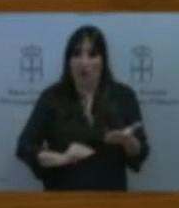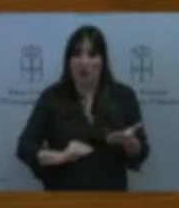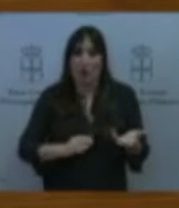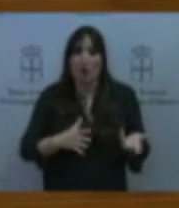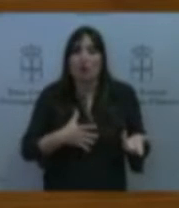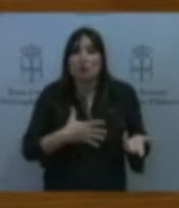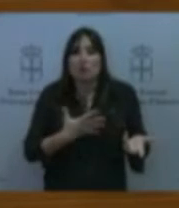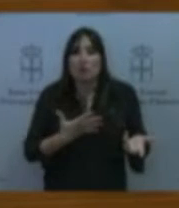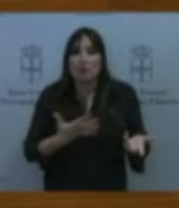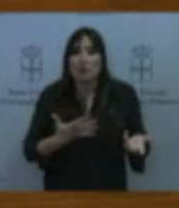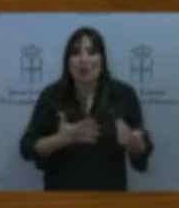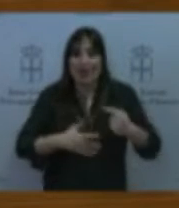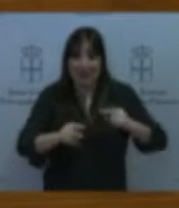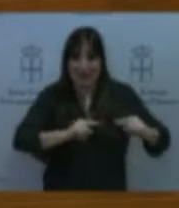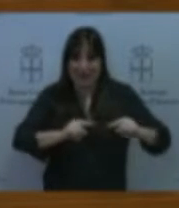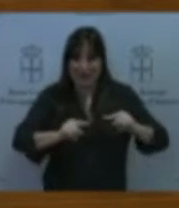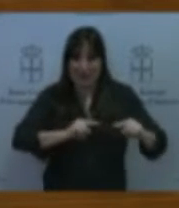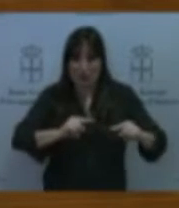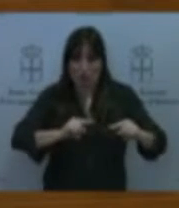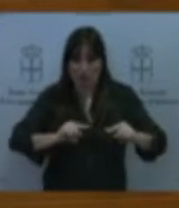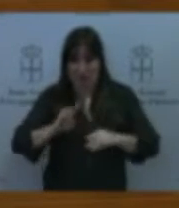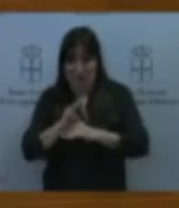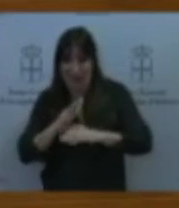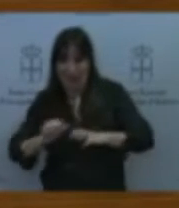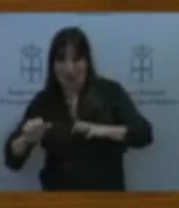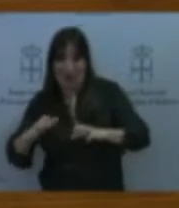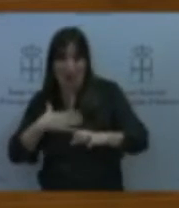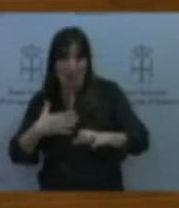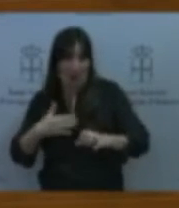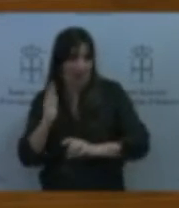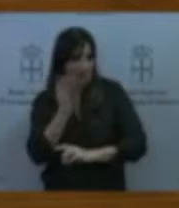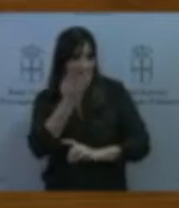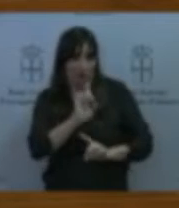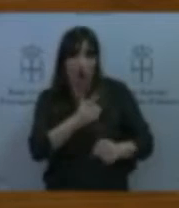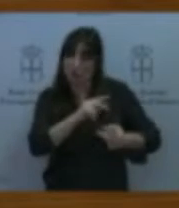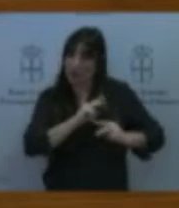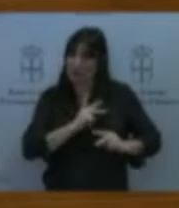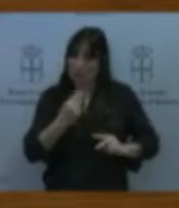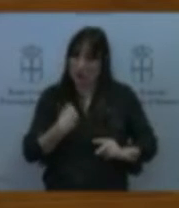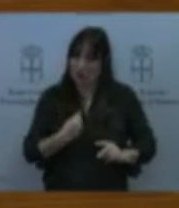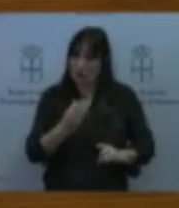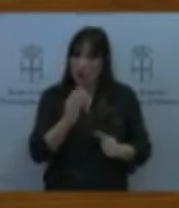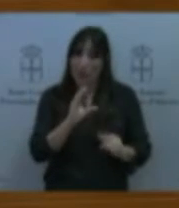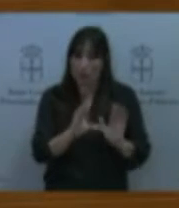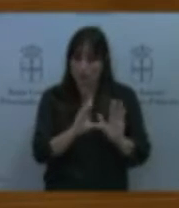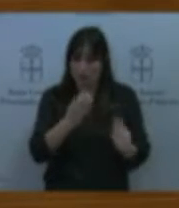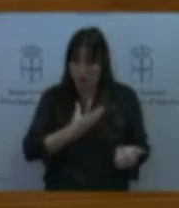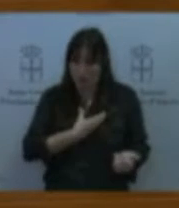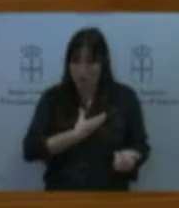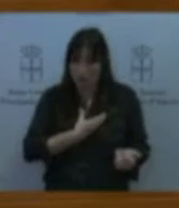legislador y así nos han contestado al requerimiento nos ha dicho que entienden que